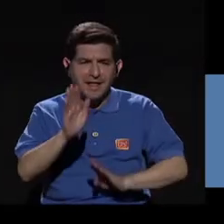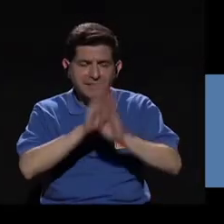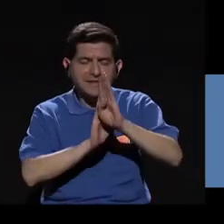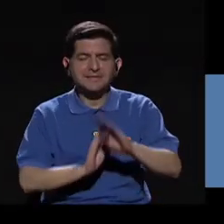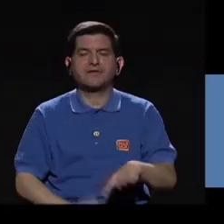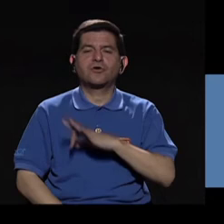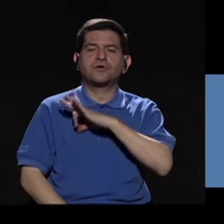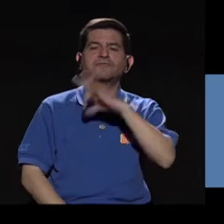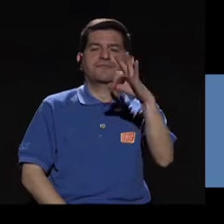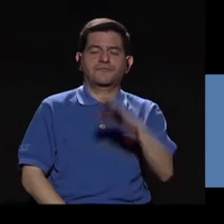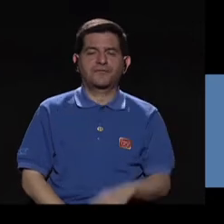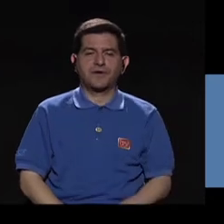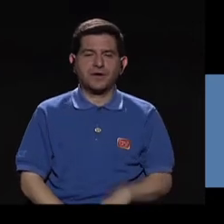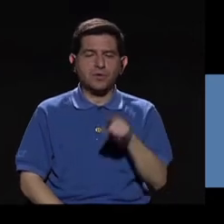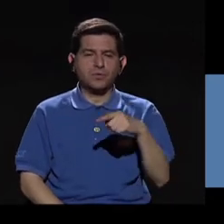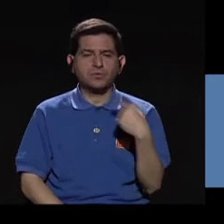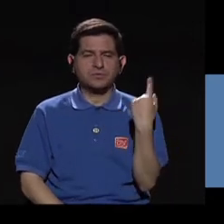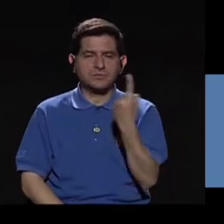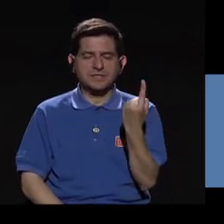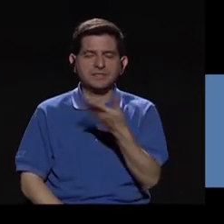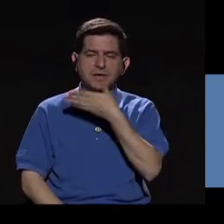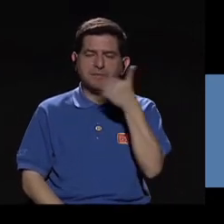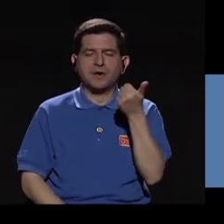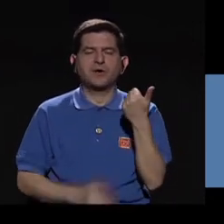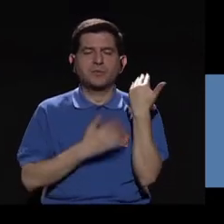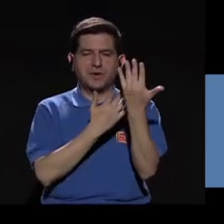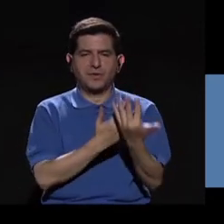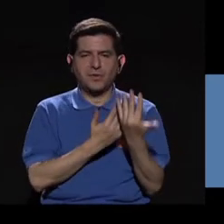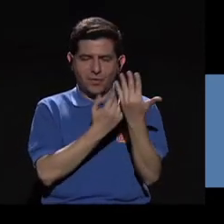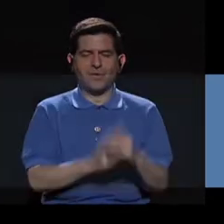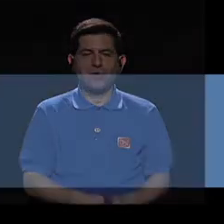Desarrolle su fe. Espere siempre lo mejor.